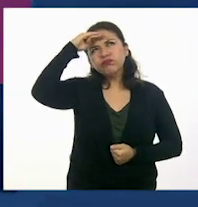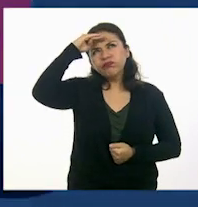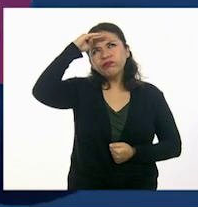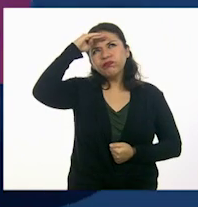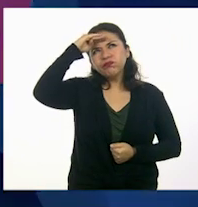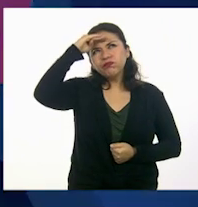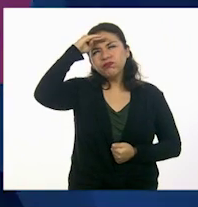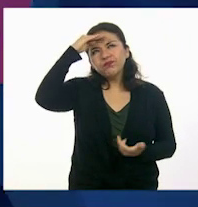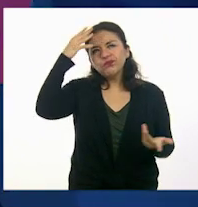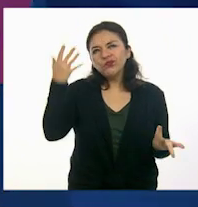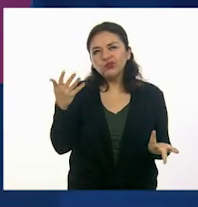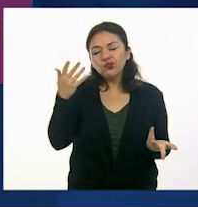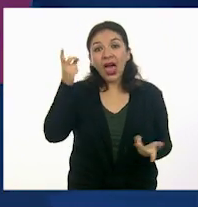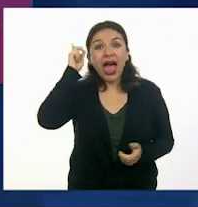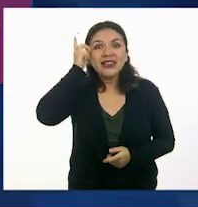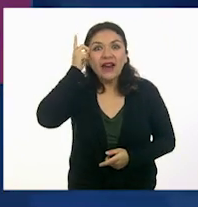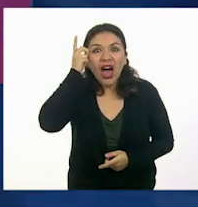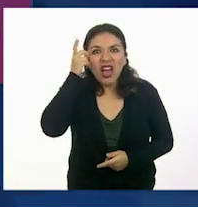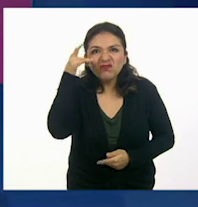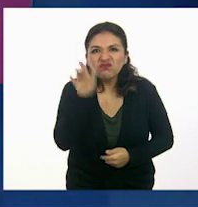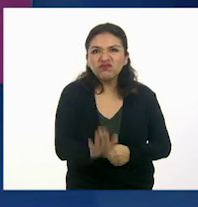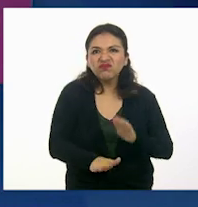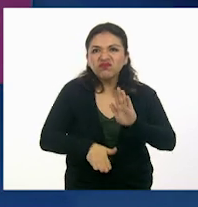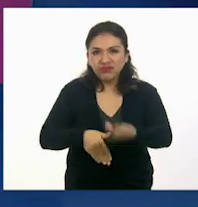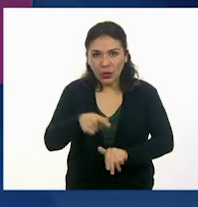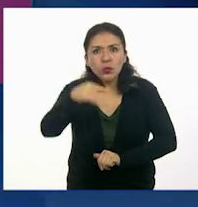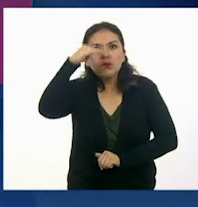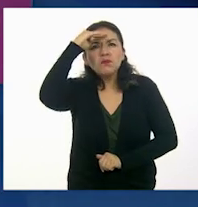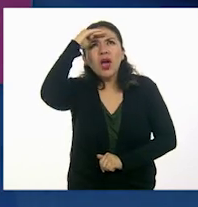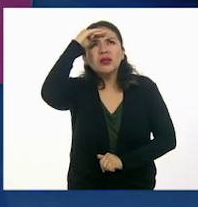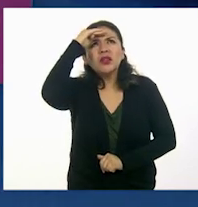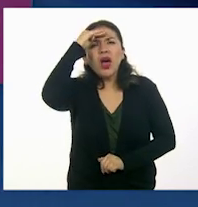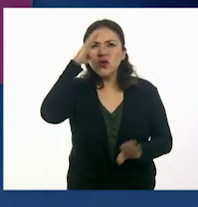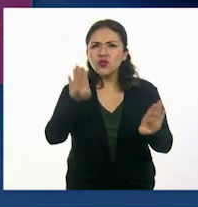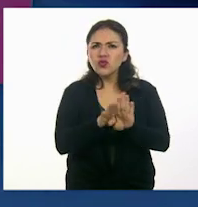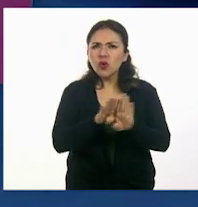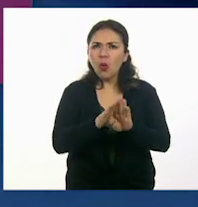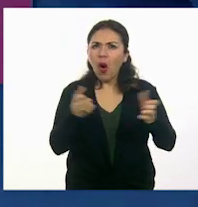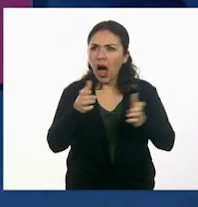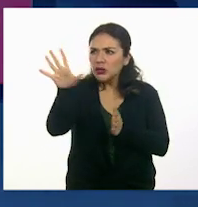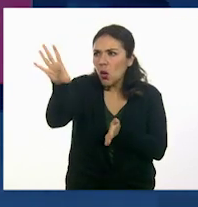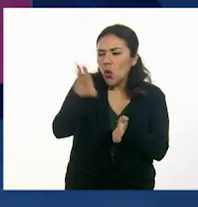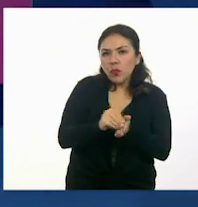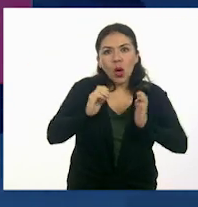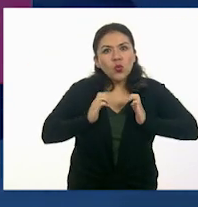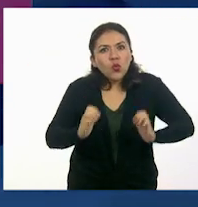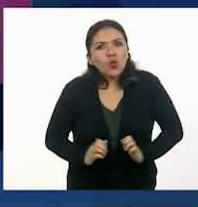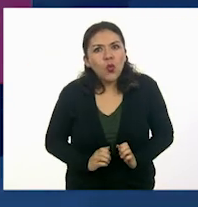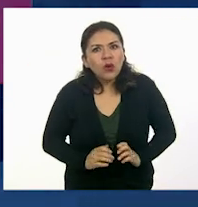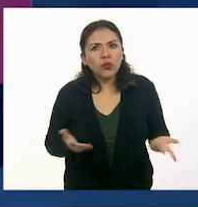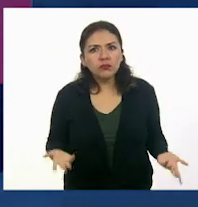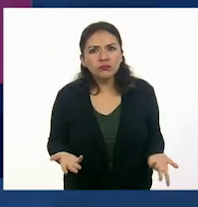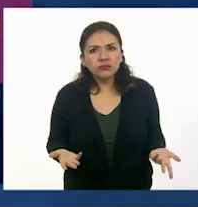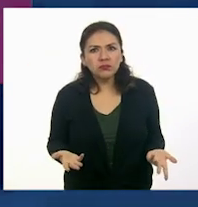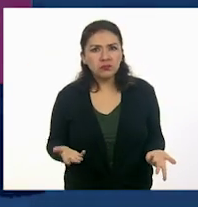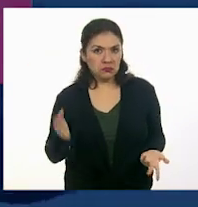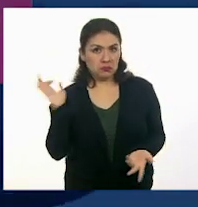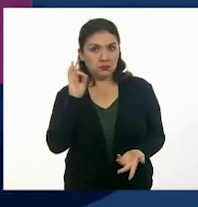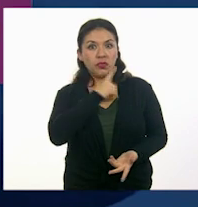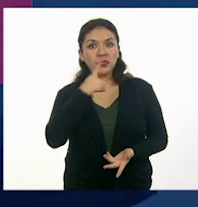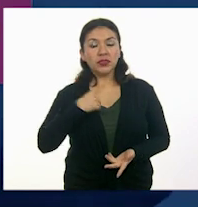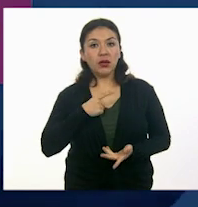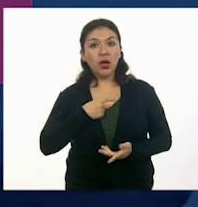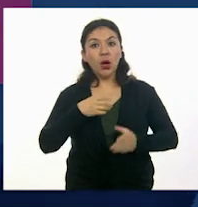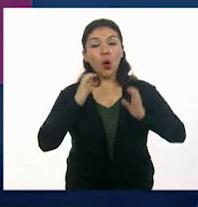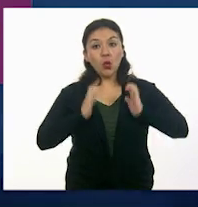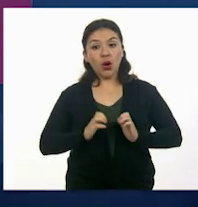un caballo, tendrías que pensar cómo lo harías con tu cuerpo. Quizá tengas que alargar